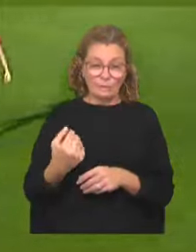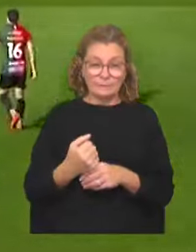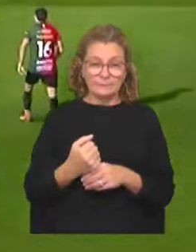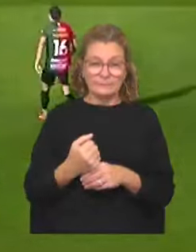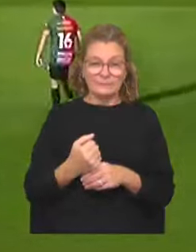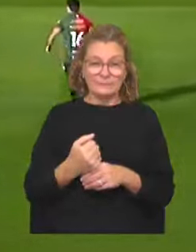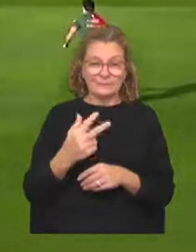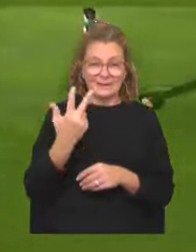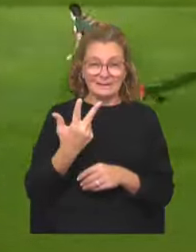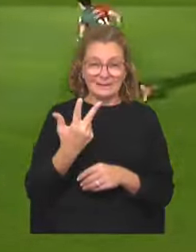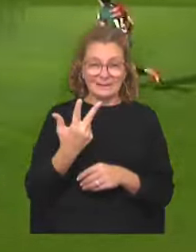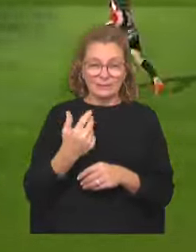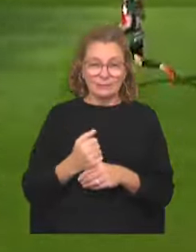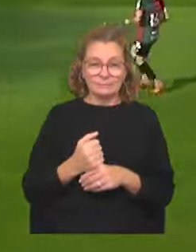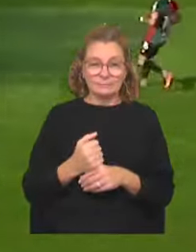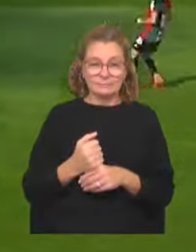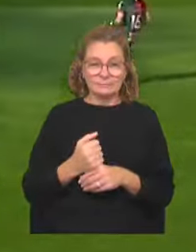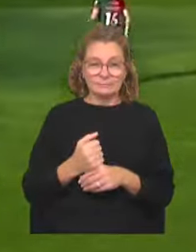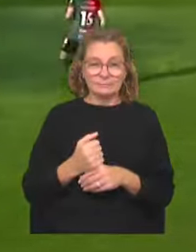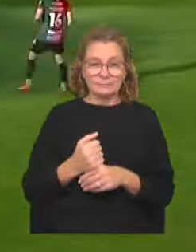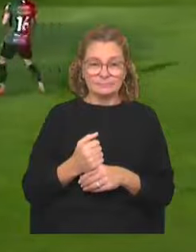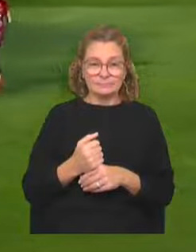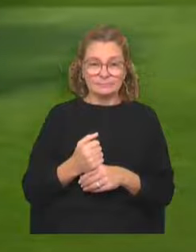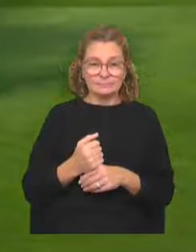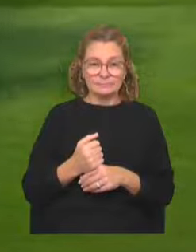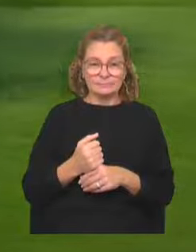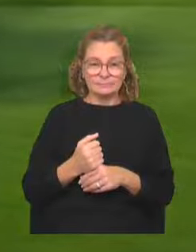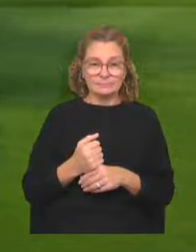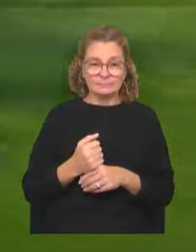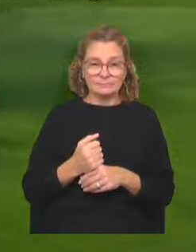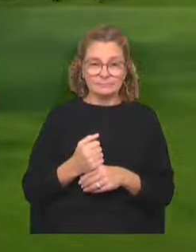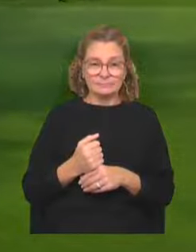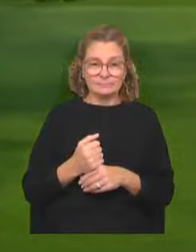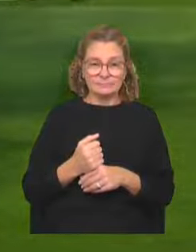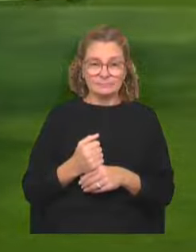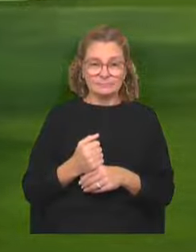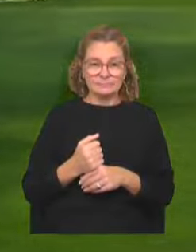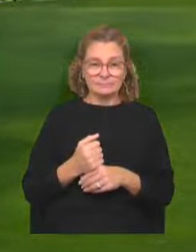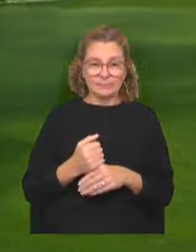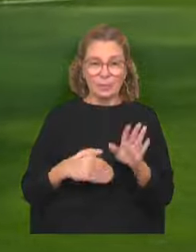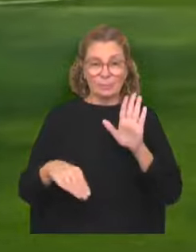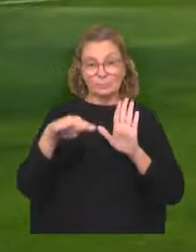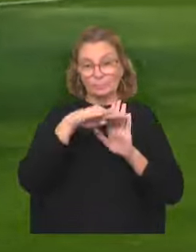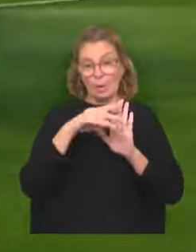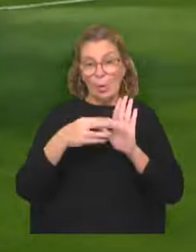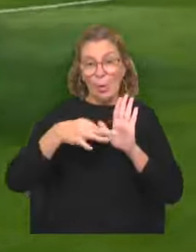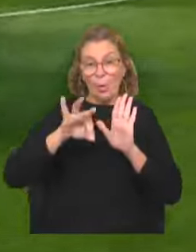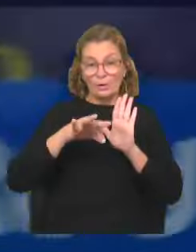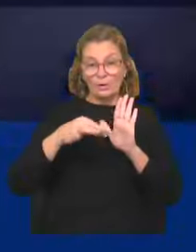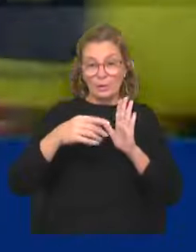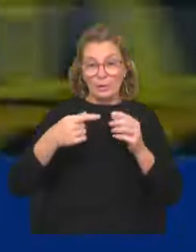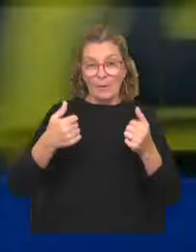Y el tercero para Peñarol, único líder y ahora con un poco más de ventaja tras el empate de progreso.